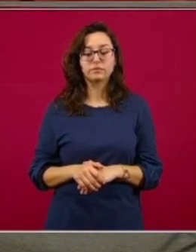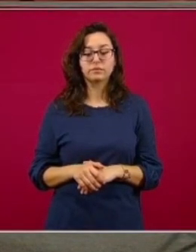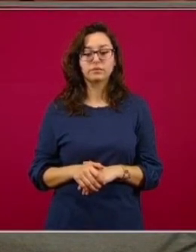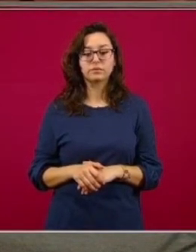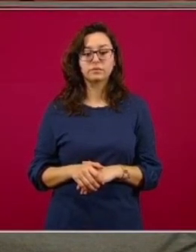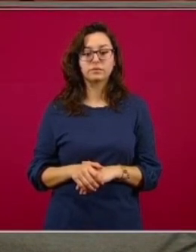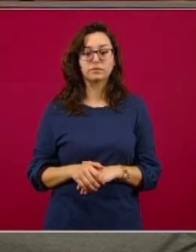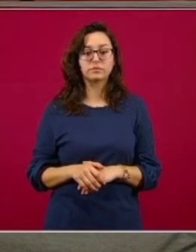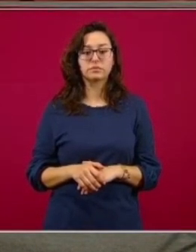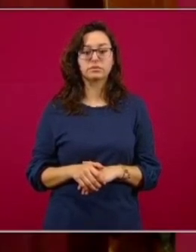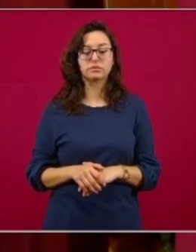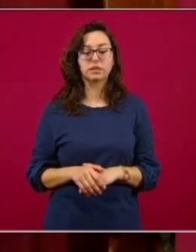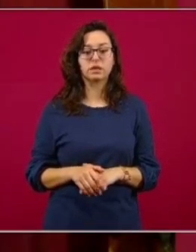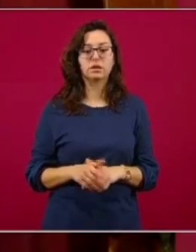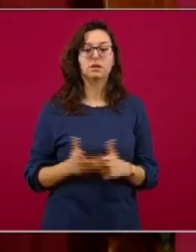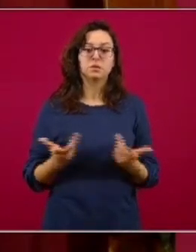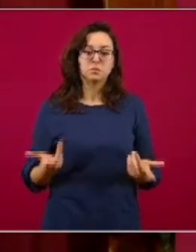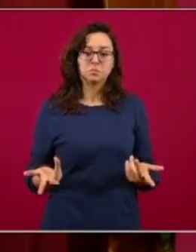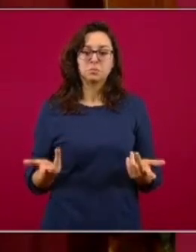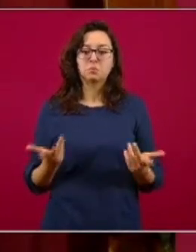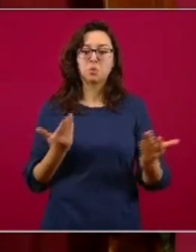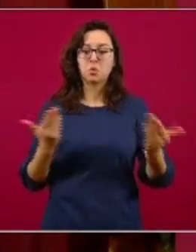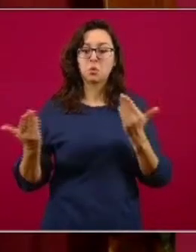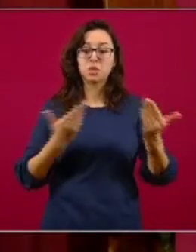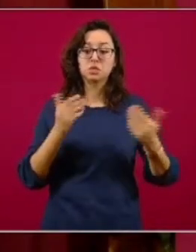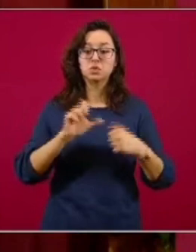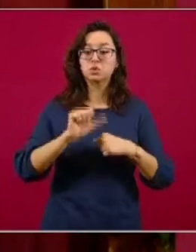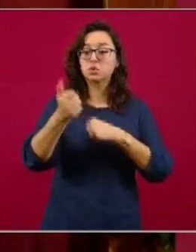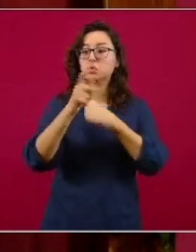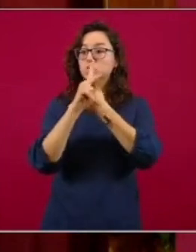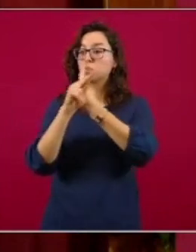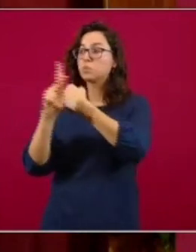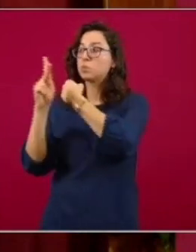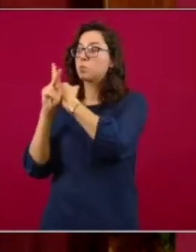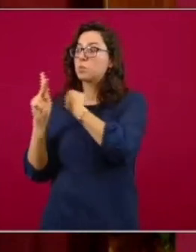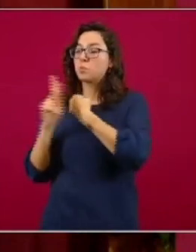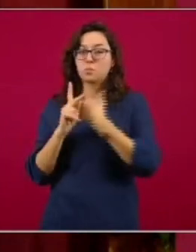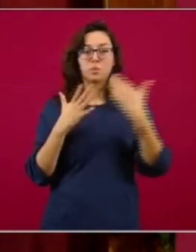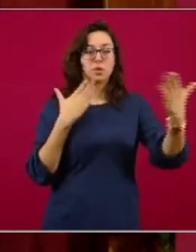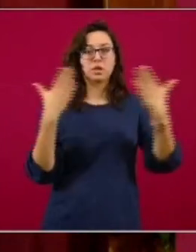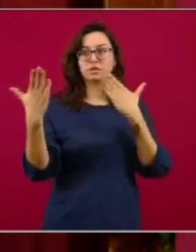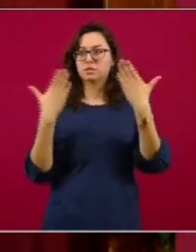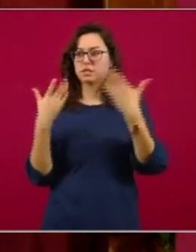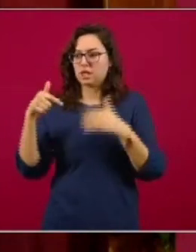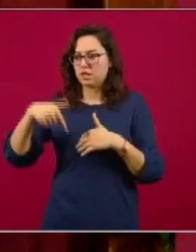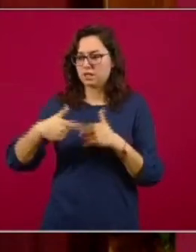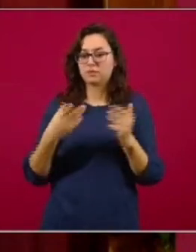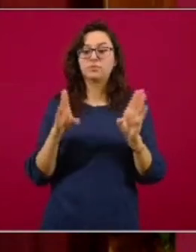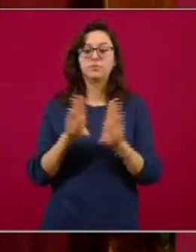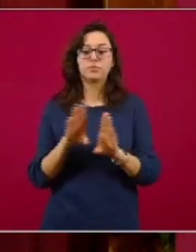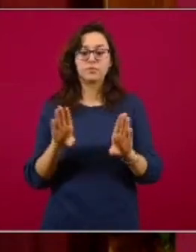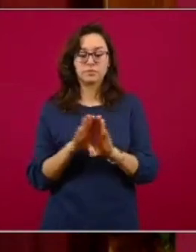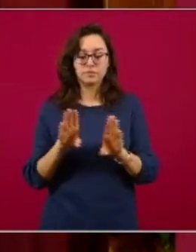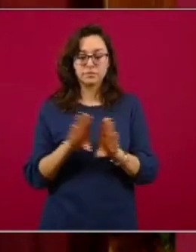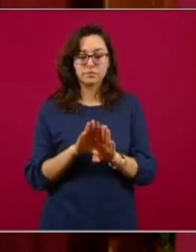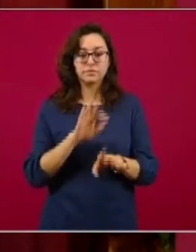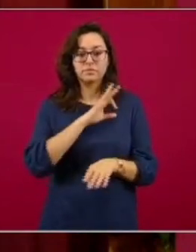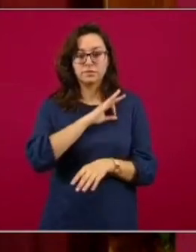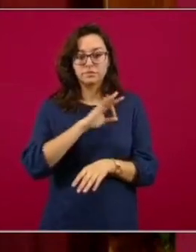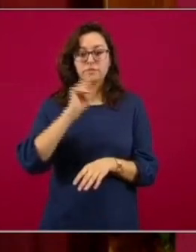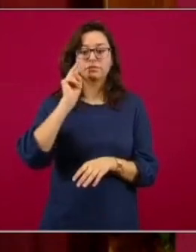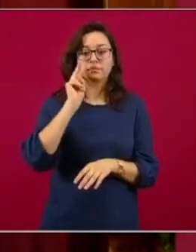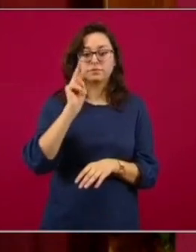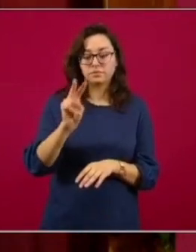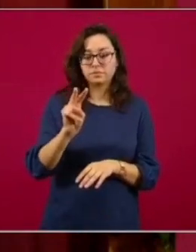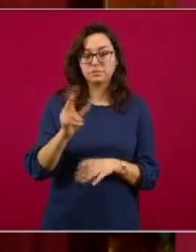Nosotros hicimos algunas comparaciones con otros países para ver cómo estamos en relación a otros países. Y en algunos casos tenemos